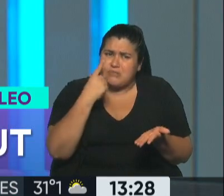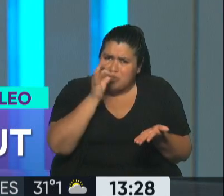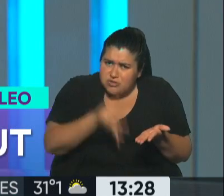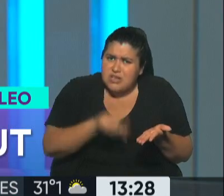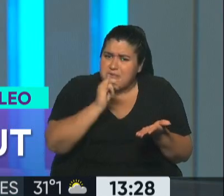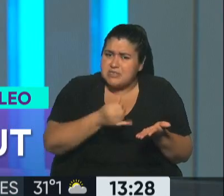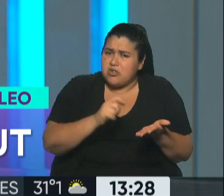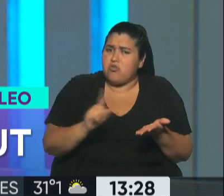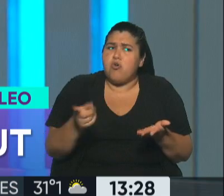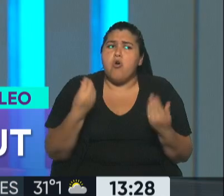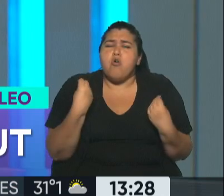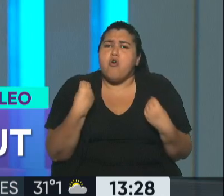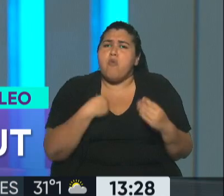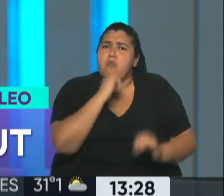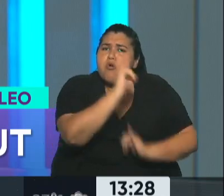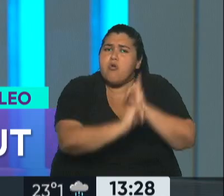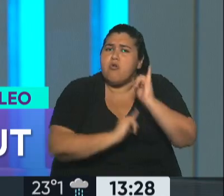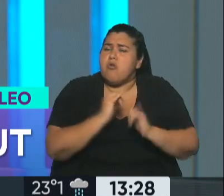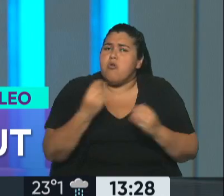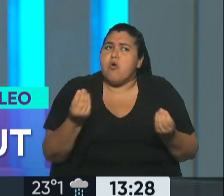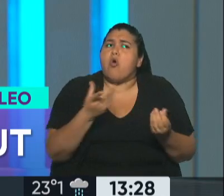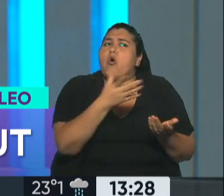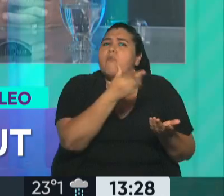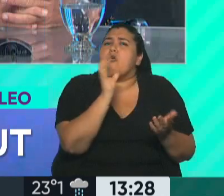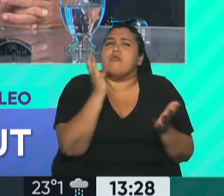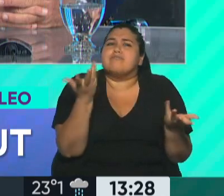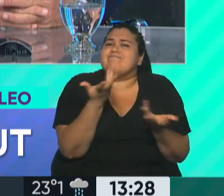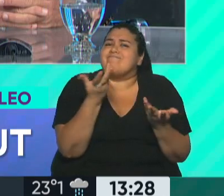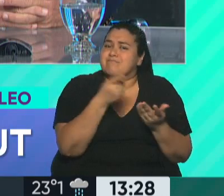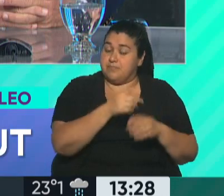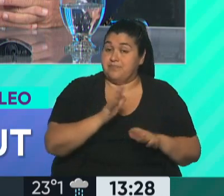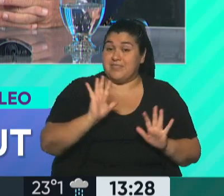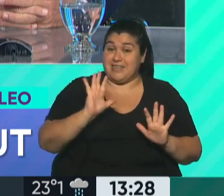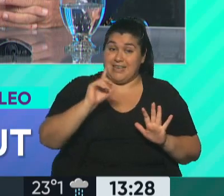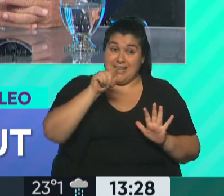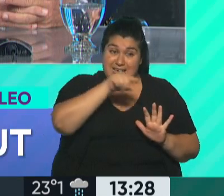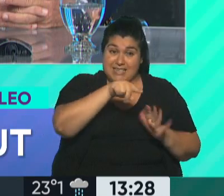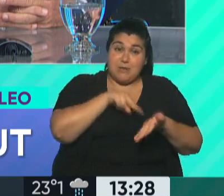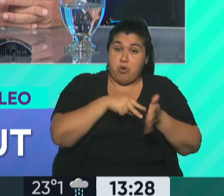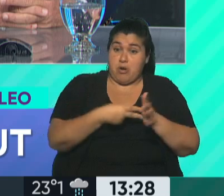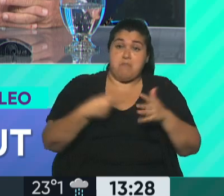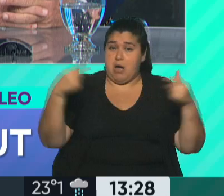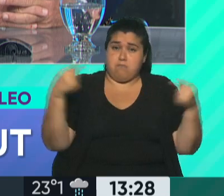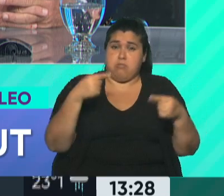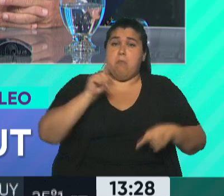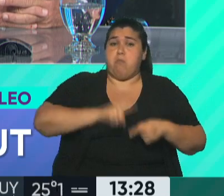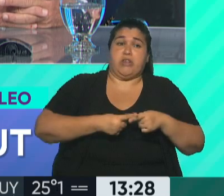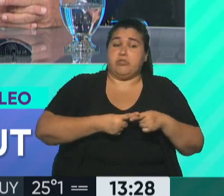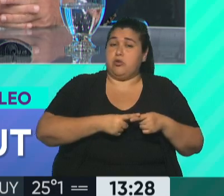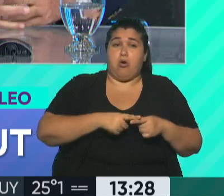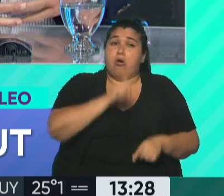bajamos a que realmente se pueda salir la situación? La tensión política que se genera por esto la pueden bajar los protagonistas.